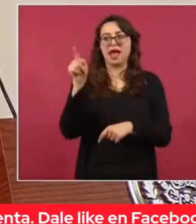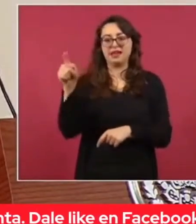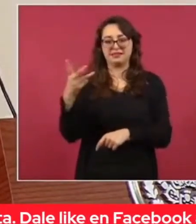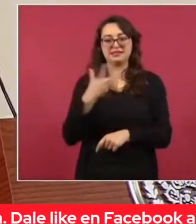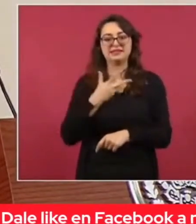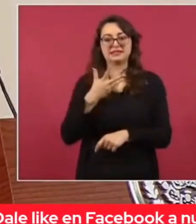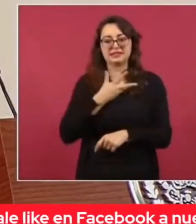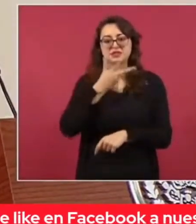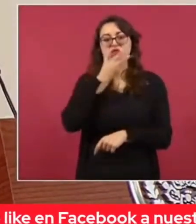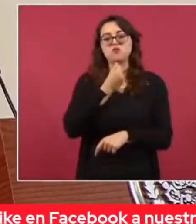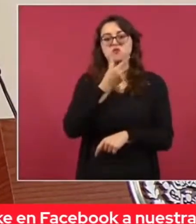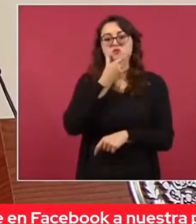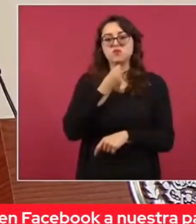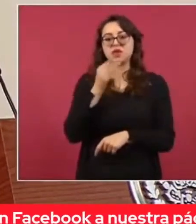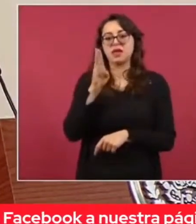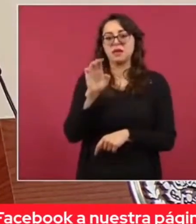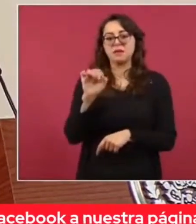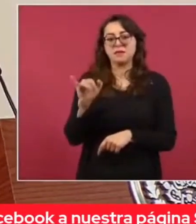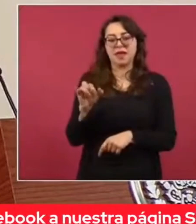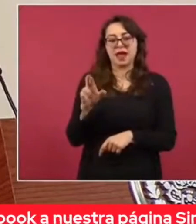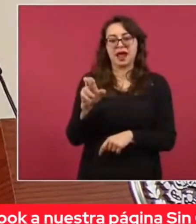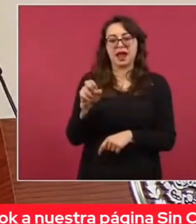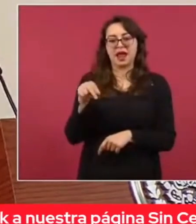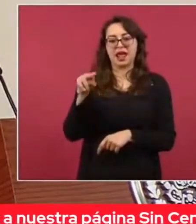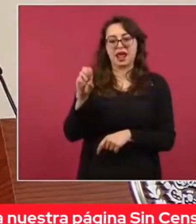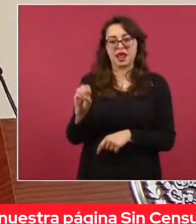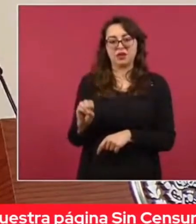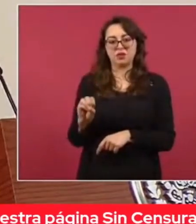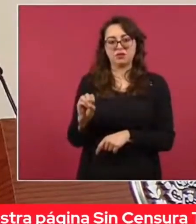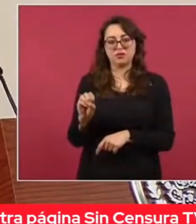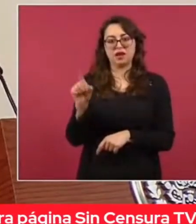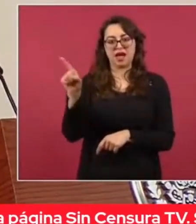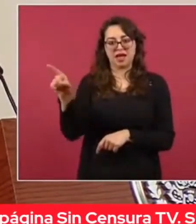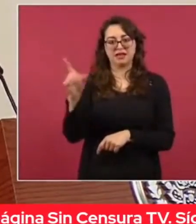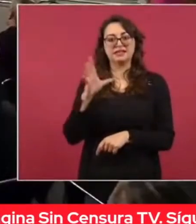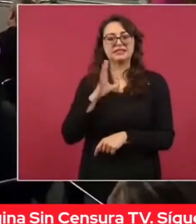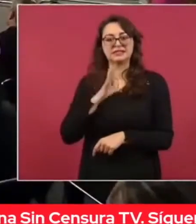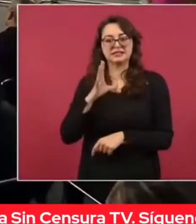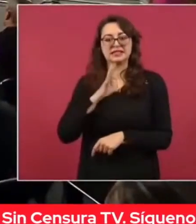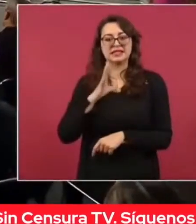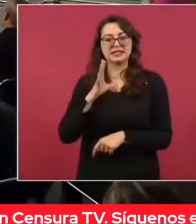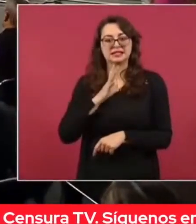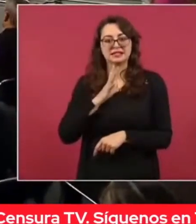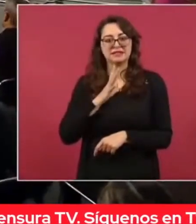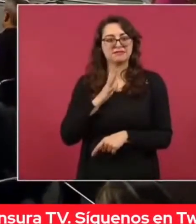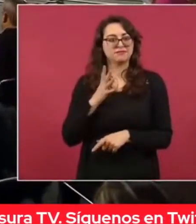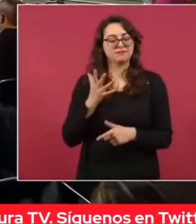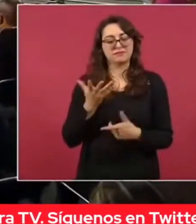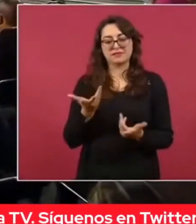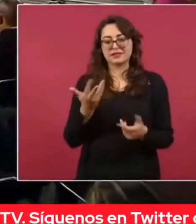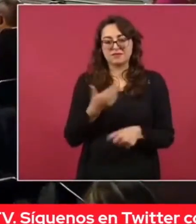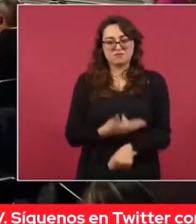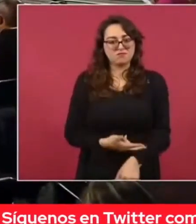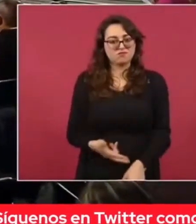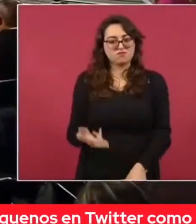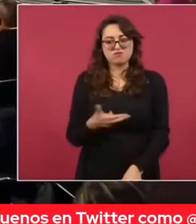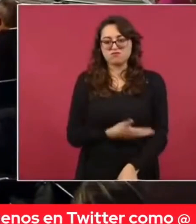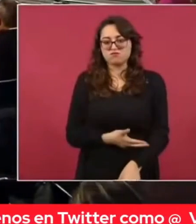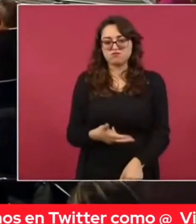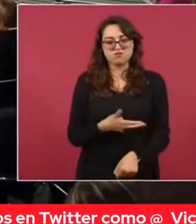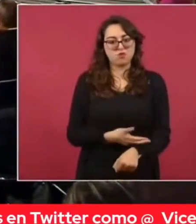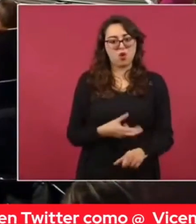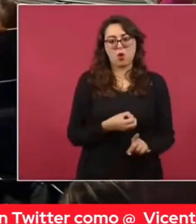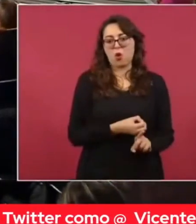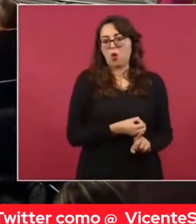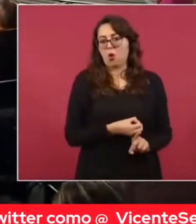a la misma hora pero había invitado a una entrevista entonces yo tenía como jefe